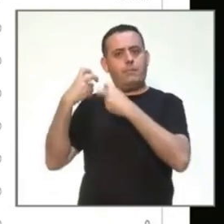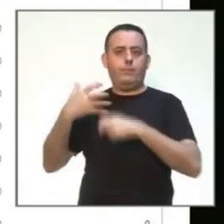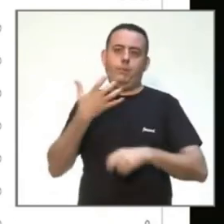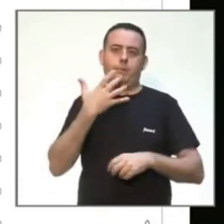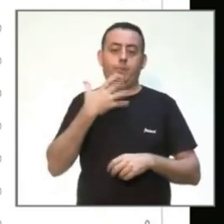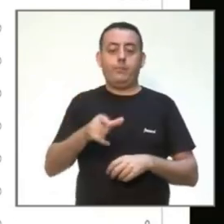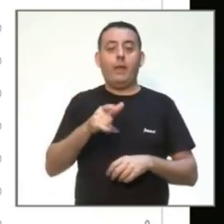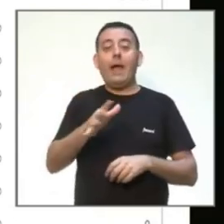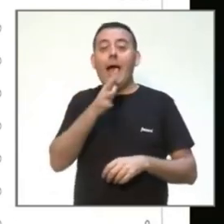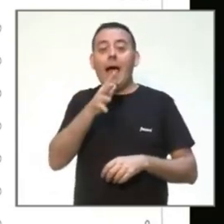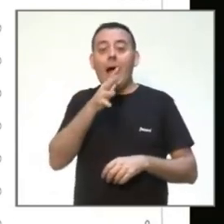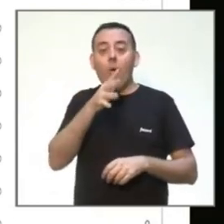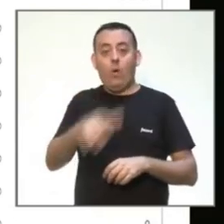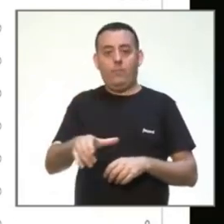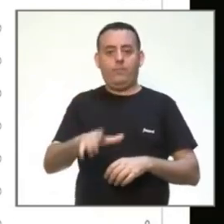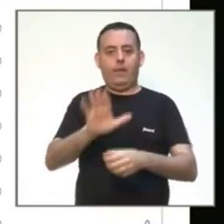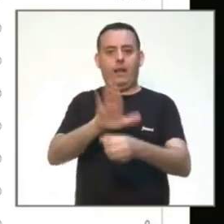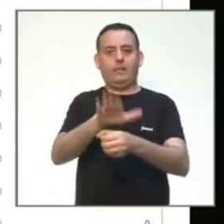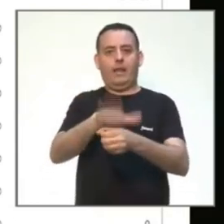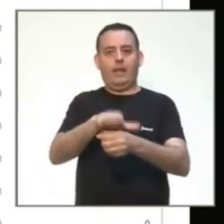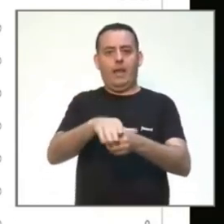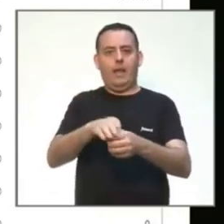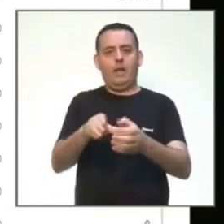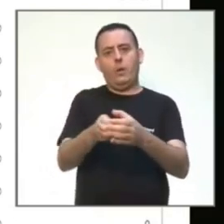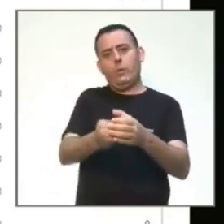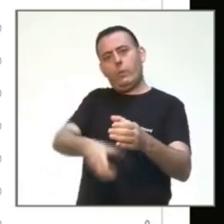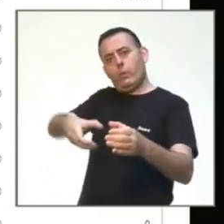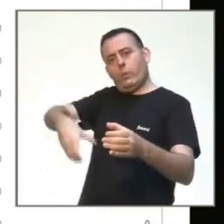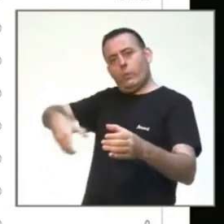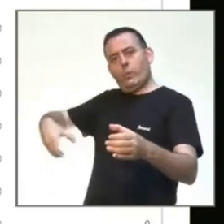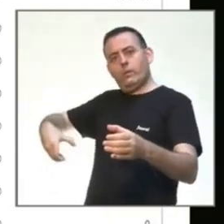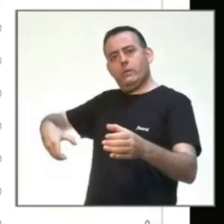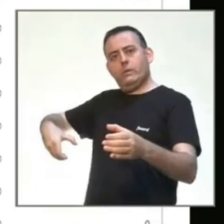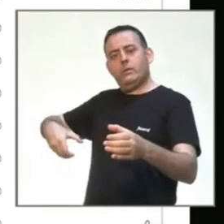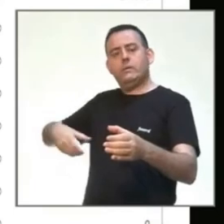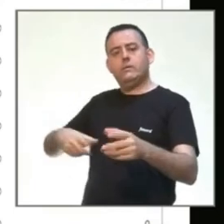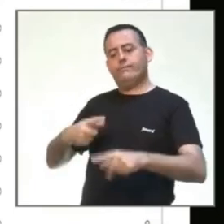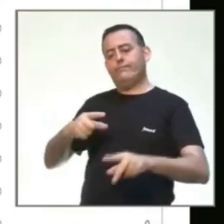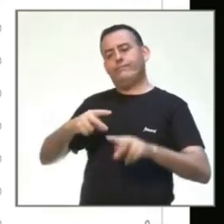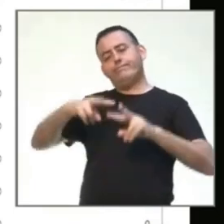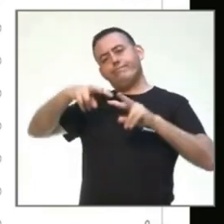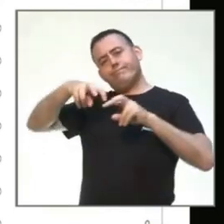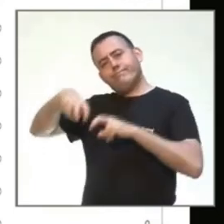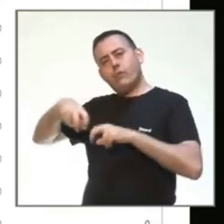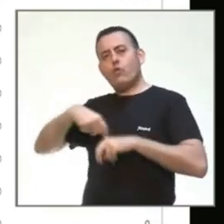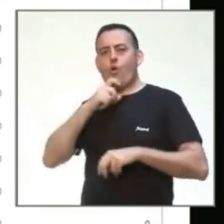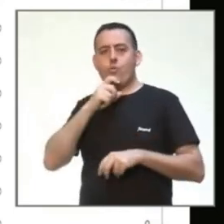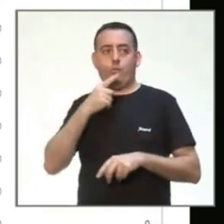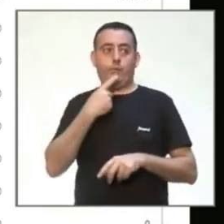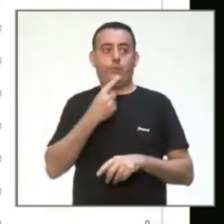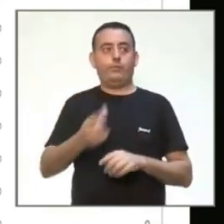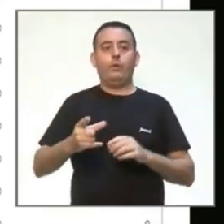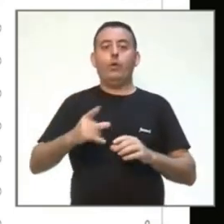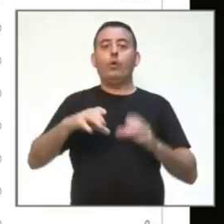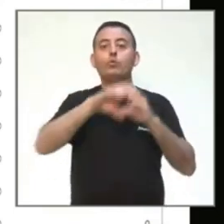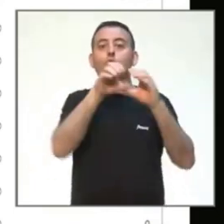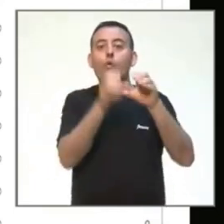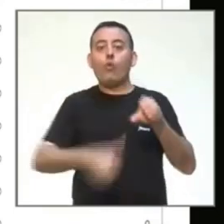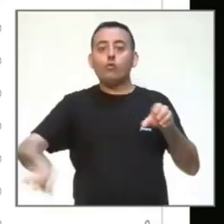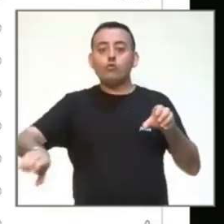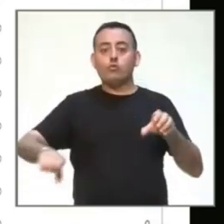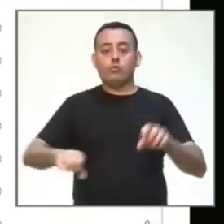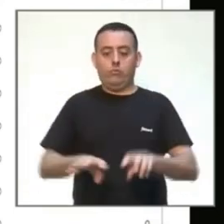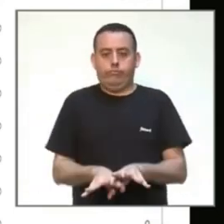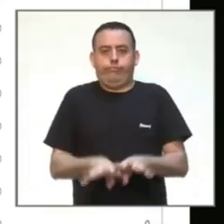los ramales del alcantarillado. ¿Qué nos ha permitido esto? Pues nos ha permitido ver que dentro de cada ramal sería una zona o un barrio de